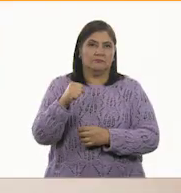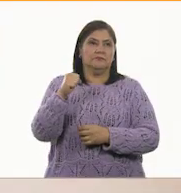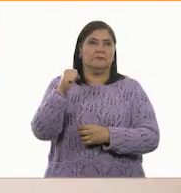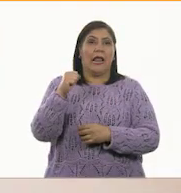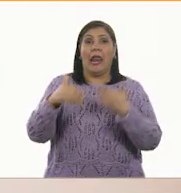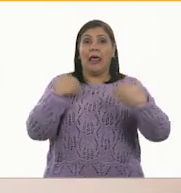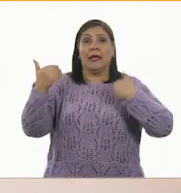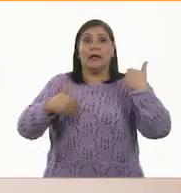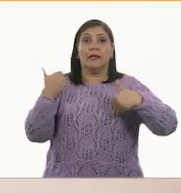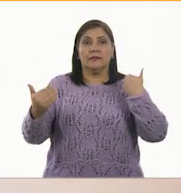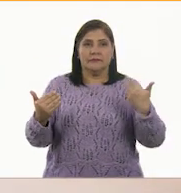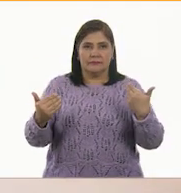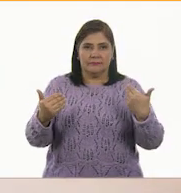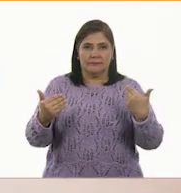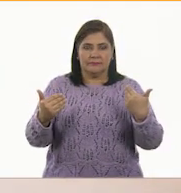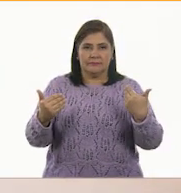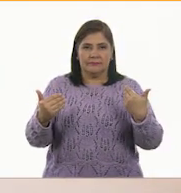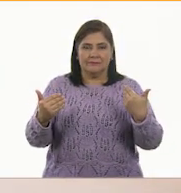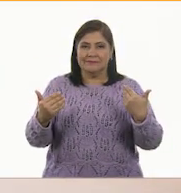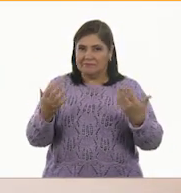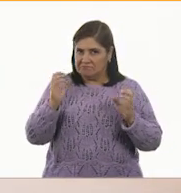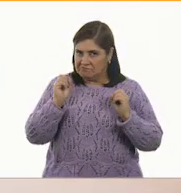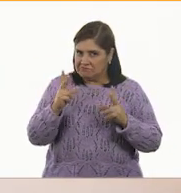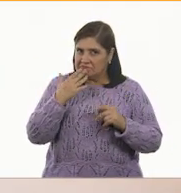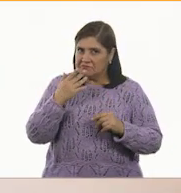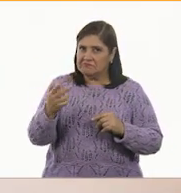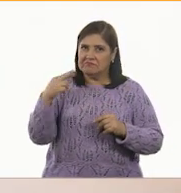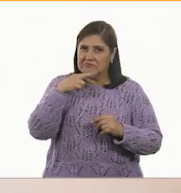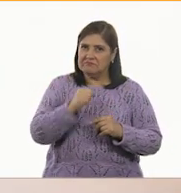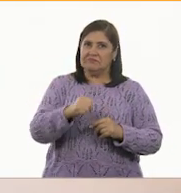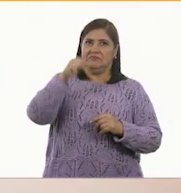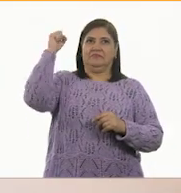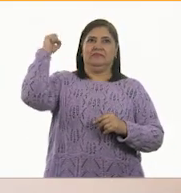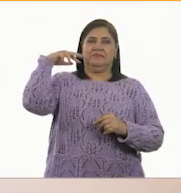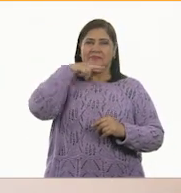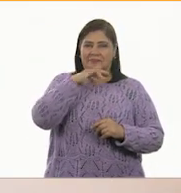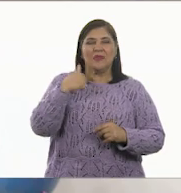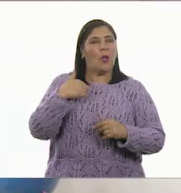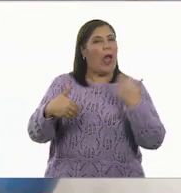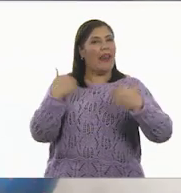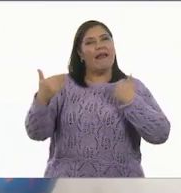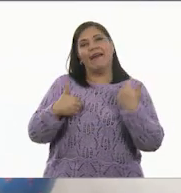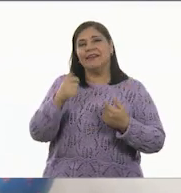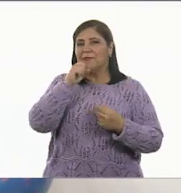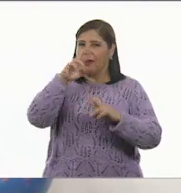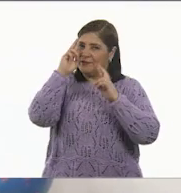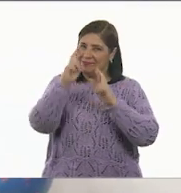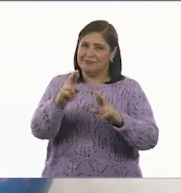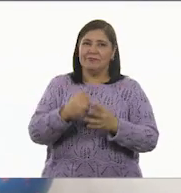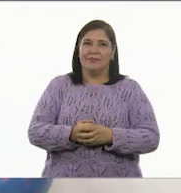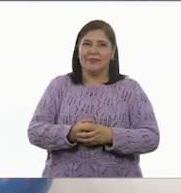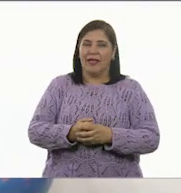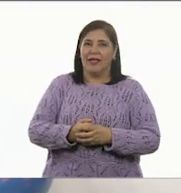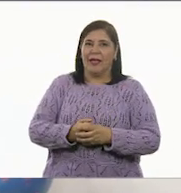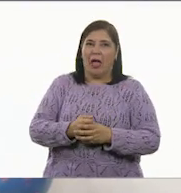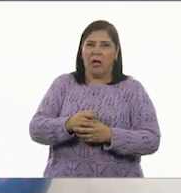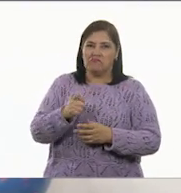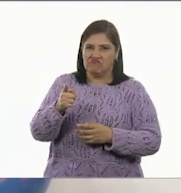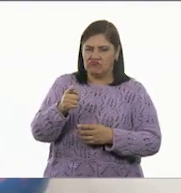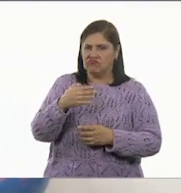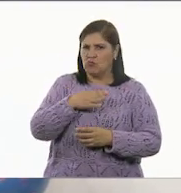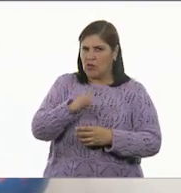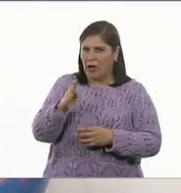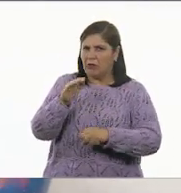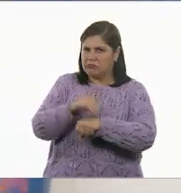Alegre. Ajá. Ok, qué rápido creciste. Soy muy alegre y muy respetuoso. Ok. Buen amigo o buena amiga.